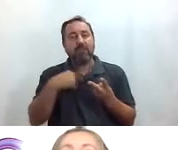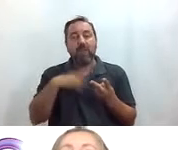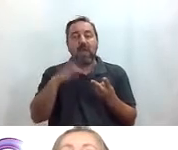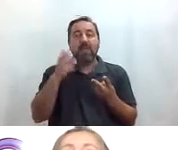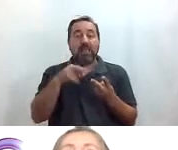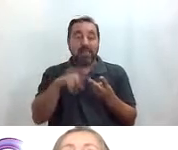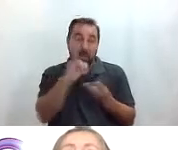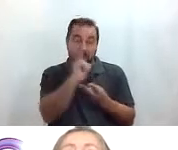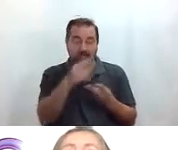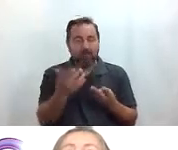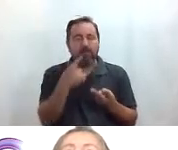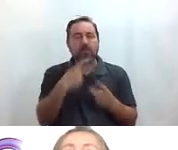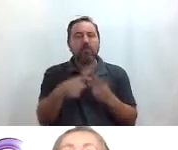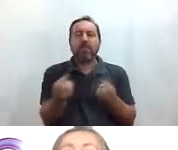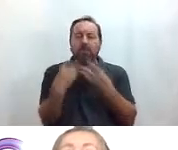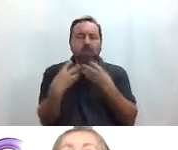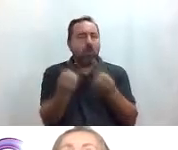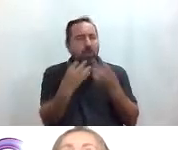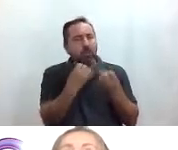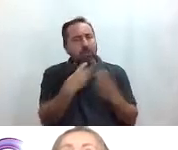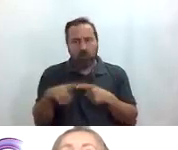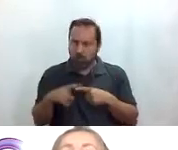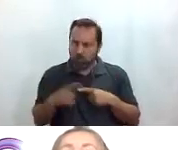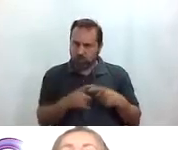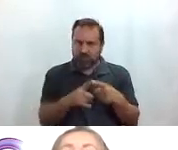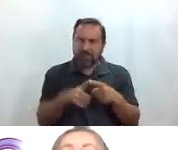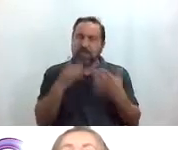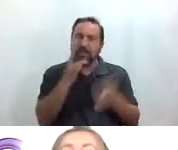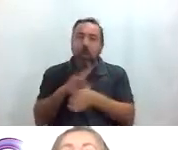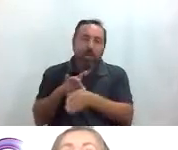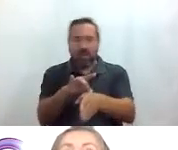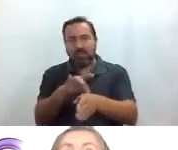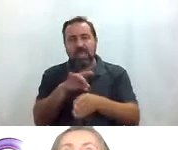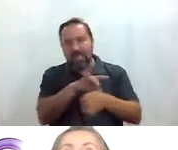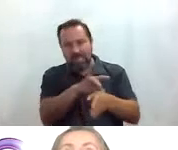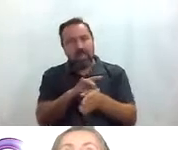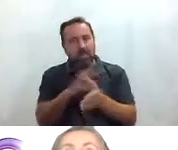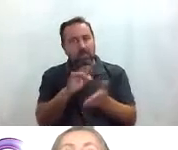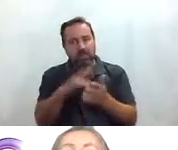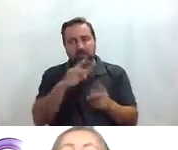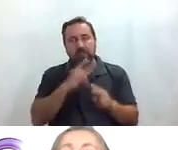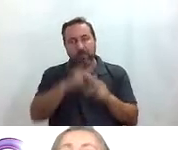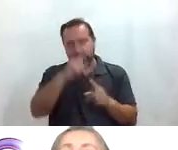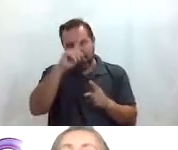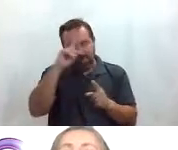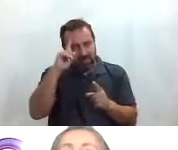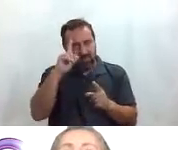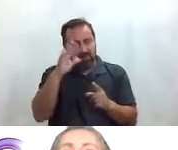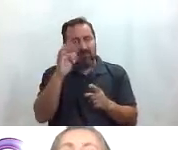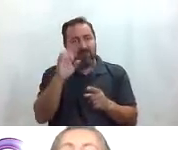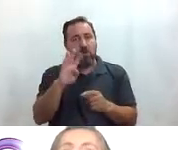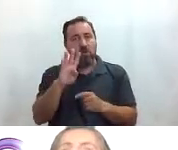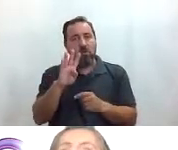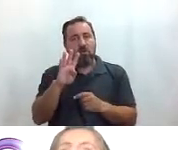presente pues me iban contando las cosas y por supuesto los guías que también tuvimos en todo Madrid for All aquí estamos el grupo